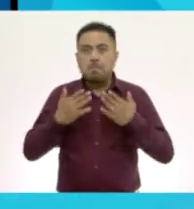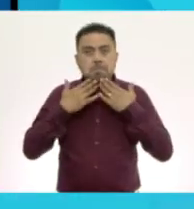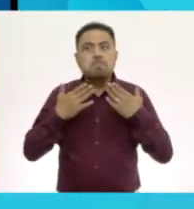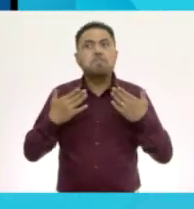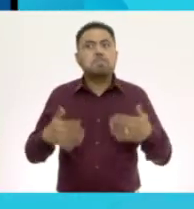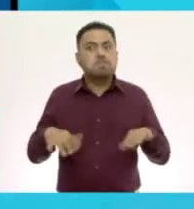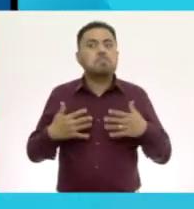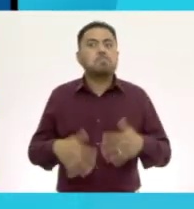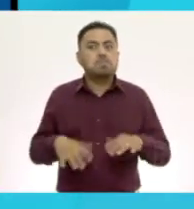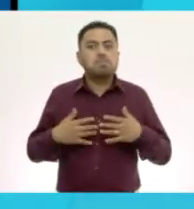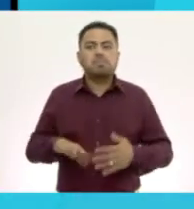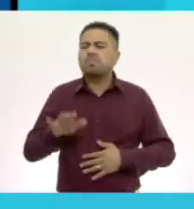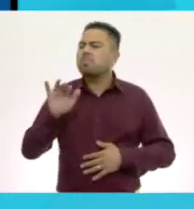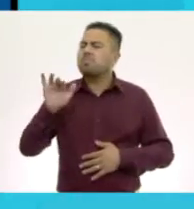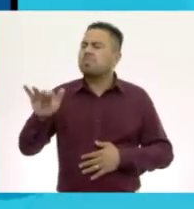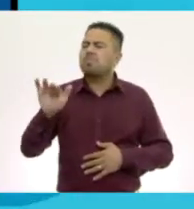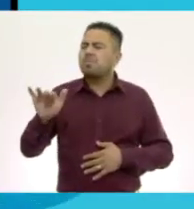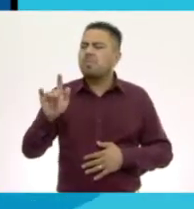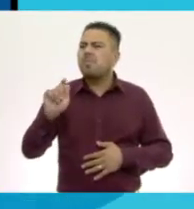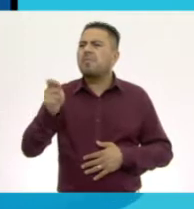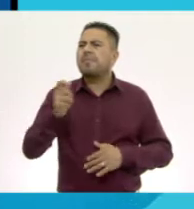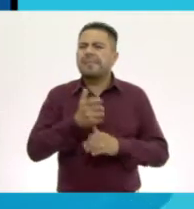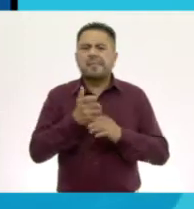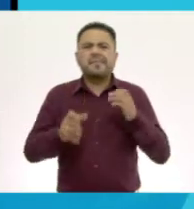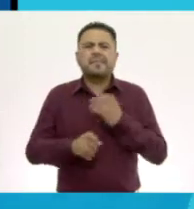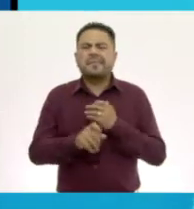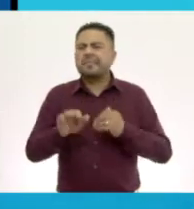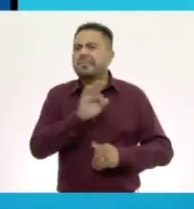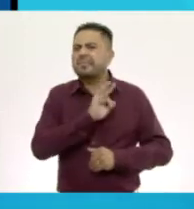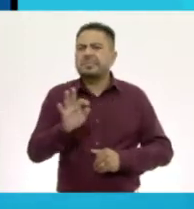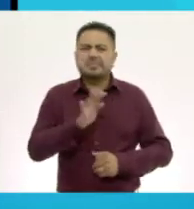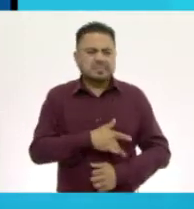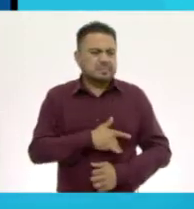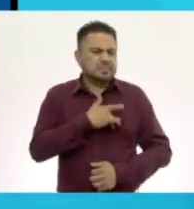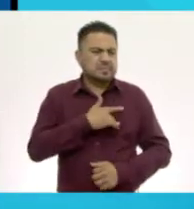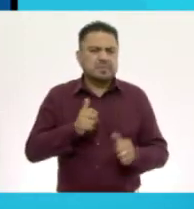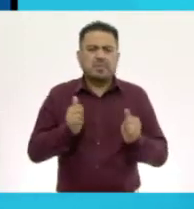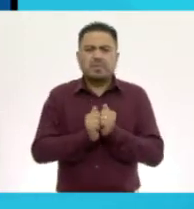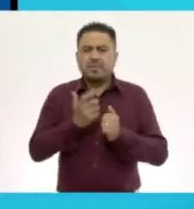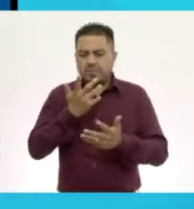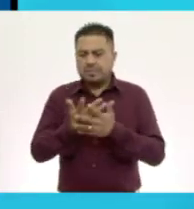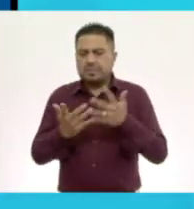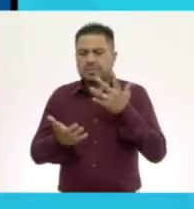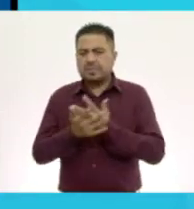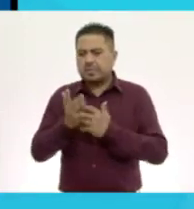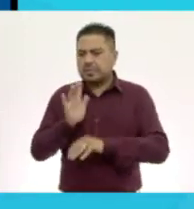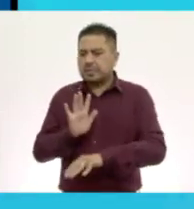bien. Oye, Joshua, ¿y qué cosas puedes sentir a través del tacto?